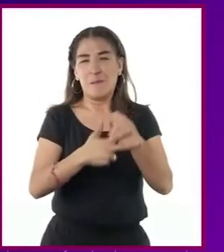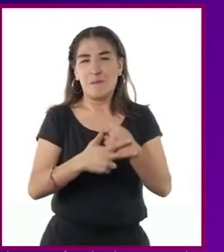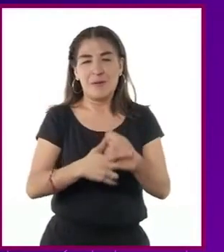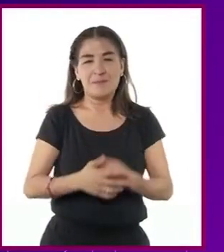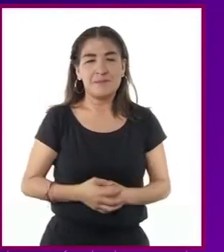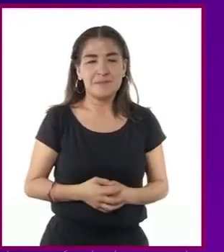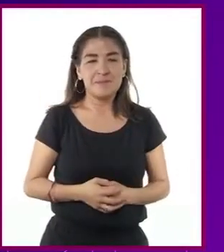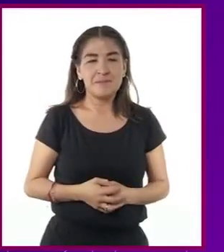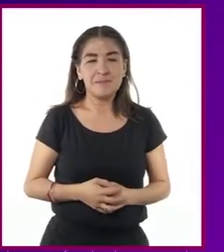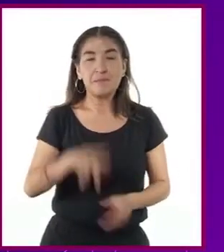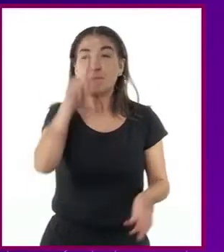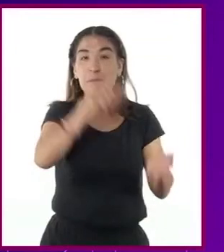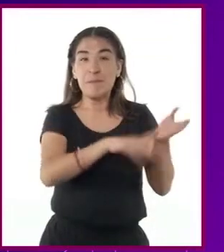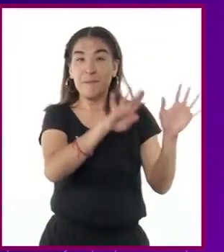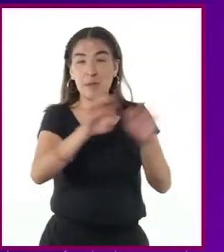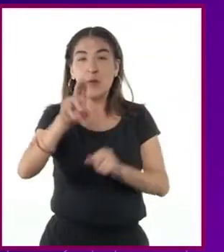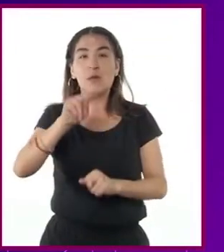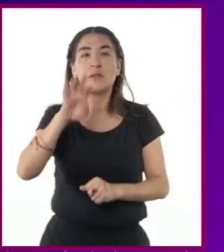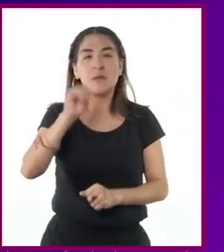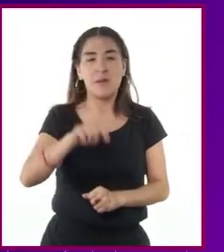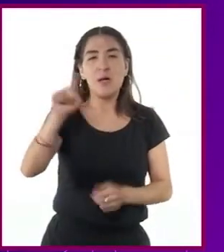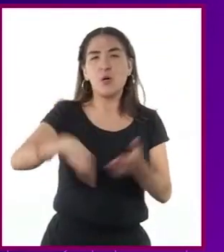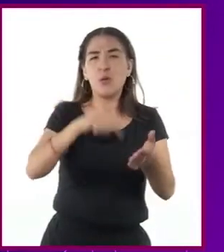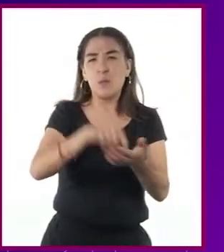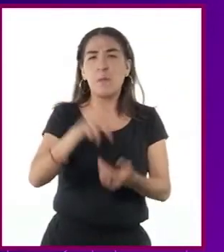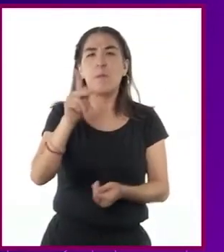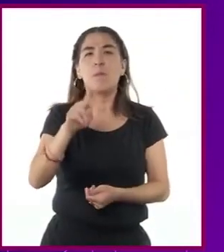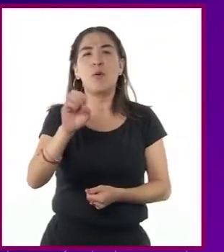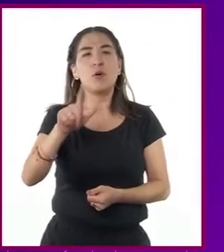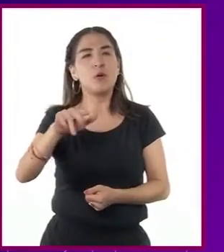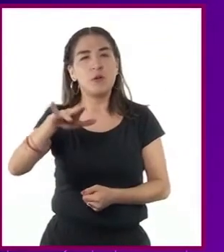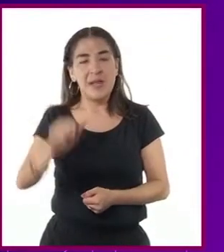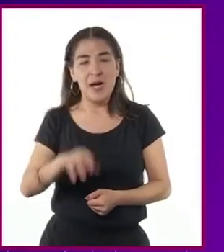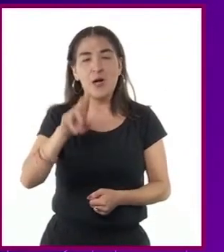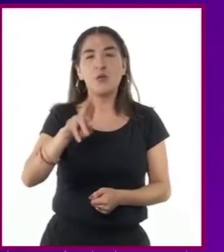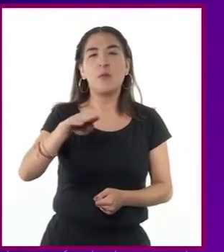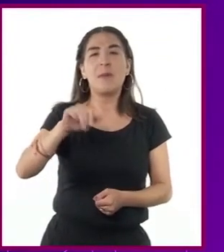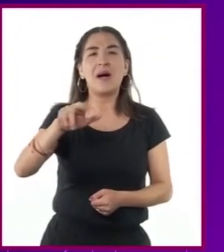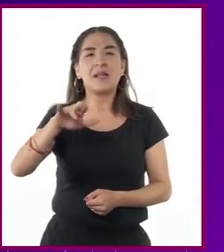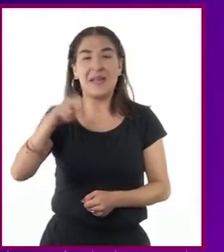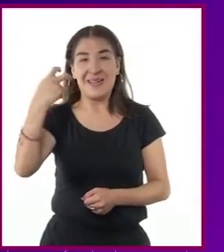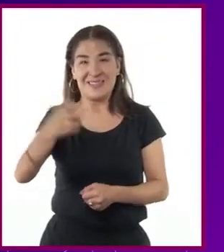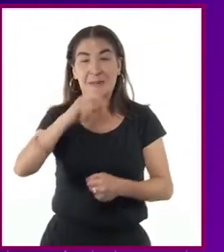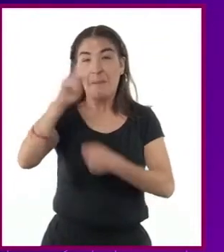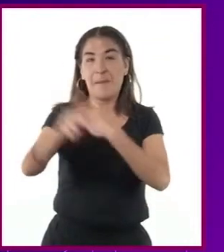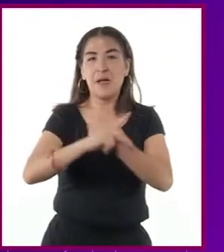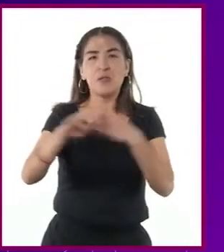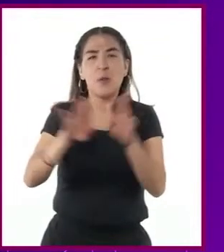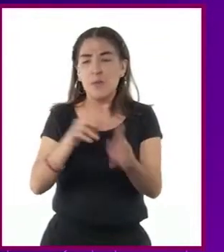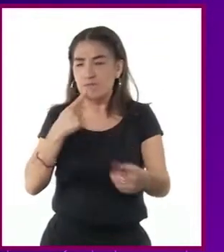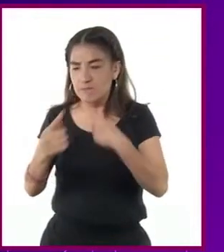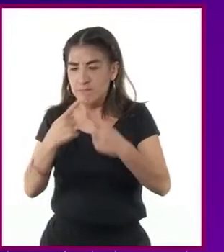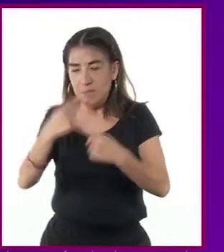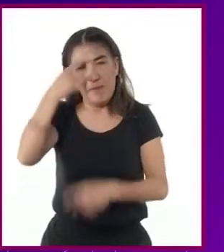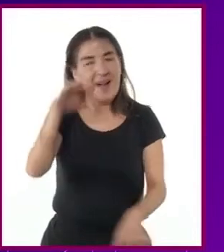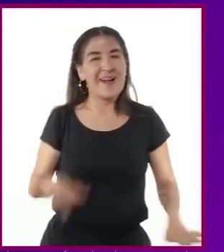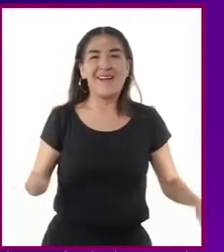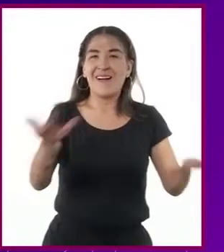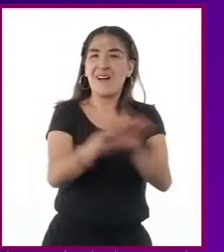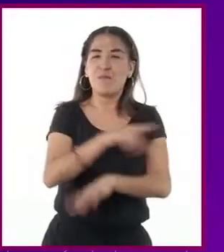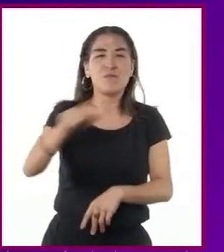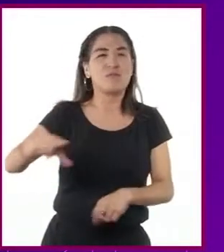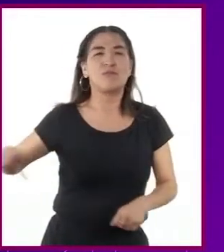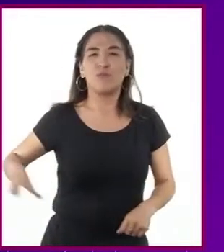1989, Polonia y Rumania iniciaron movimientos políticos que exigieron cambios en la estructura de sus